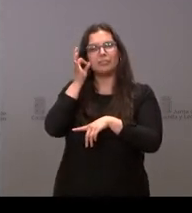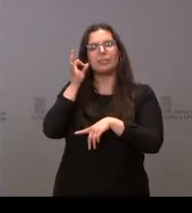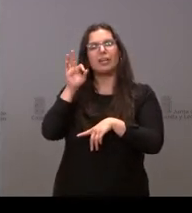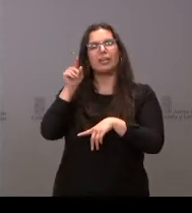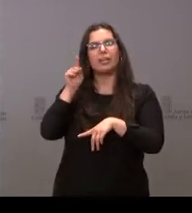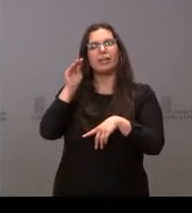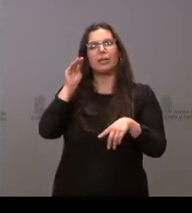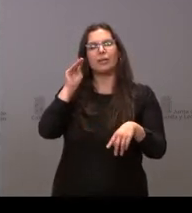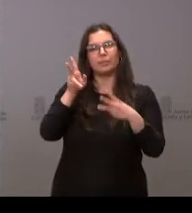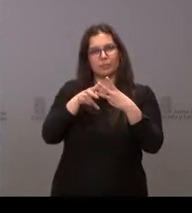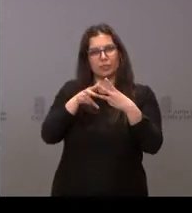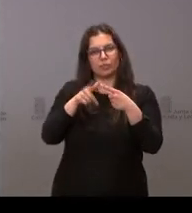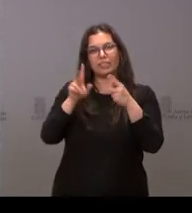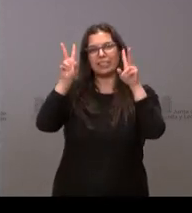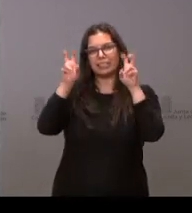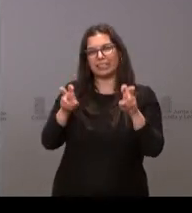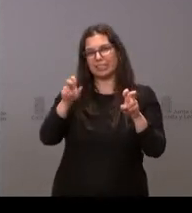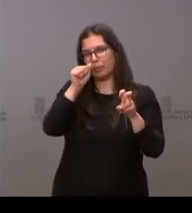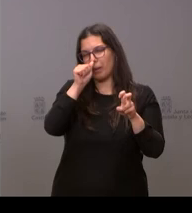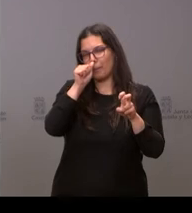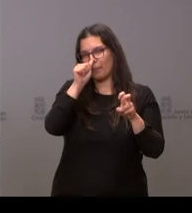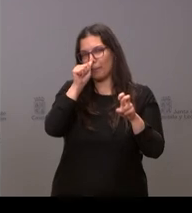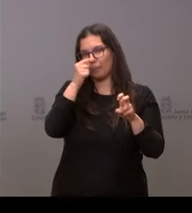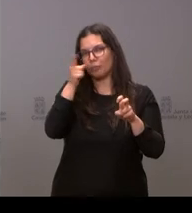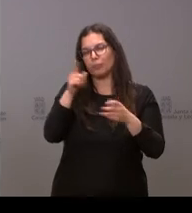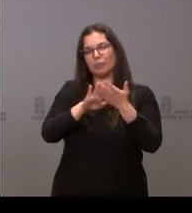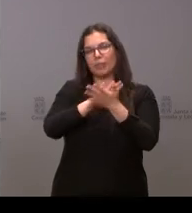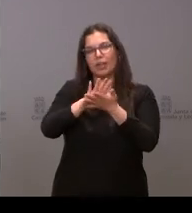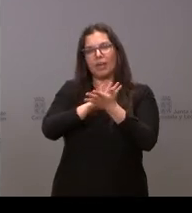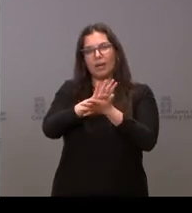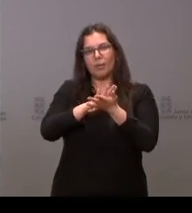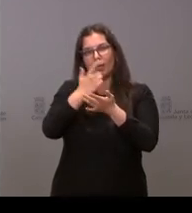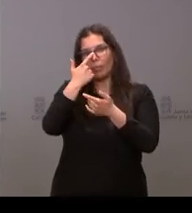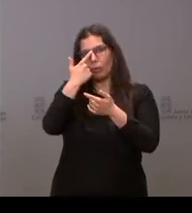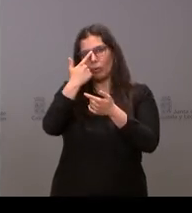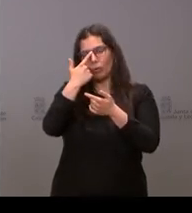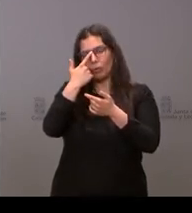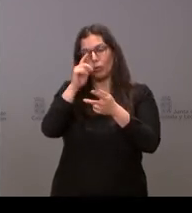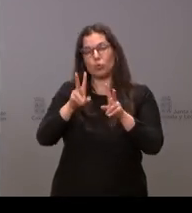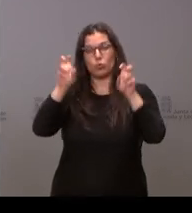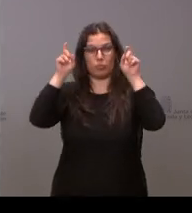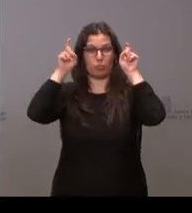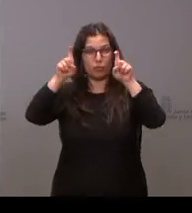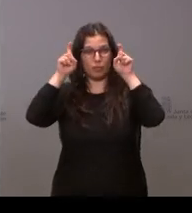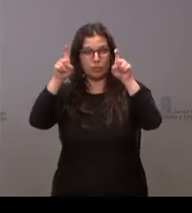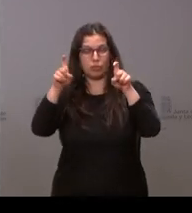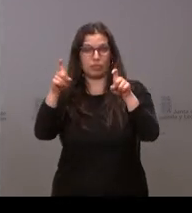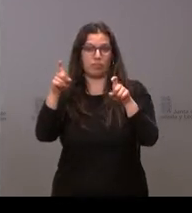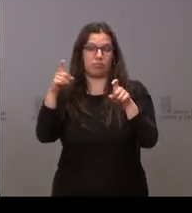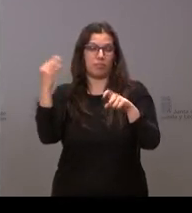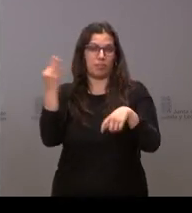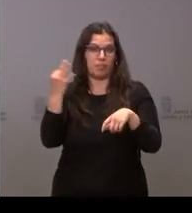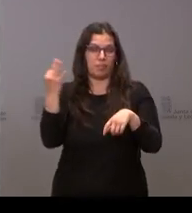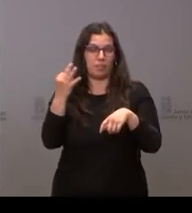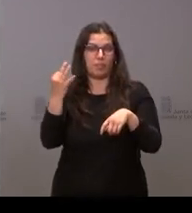a los aspectos retributivos que ha mencionado de los nuevos docentes que van a tener que hacer frente a la